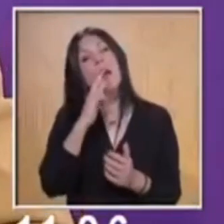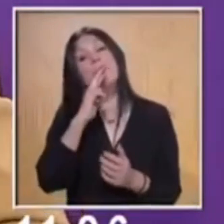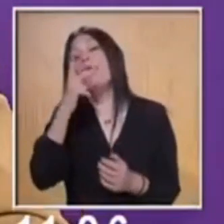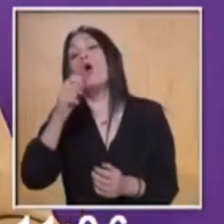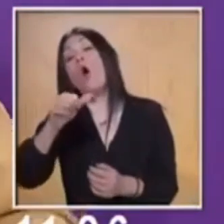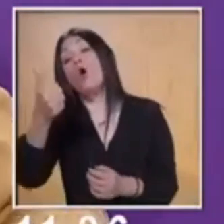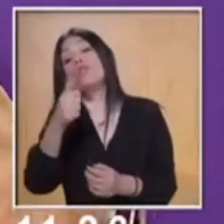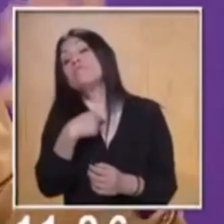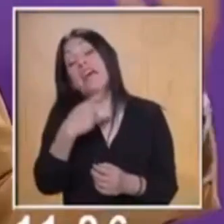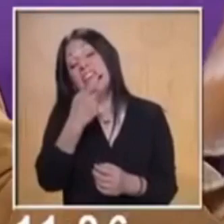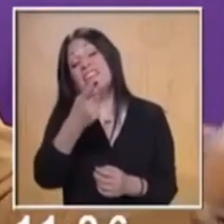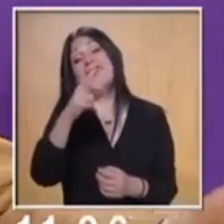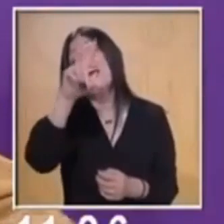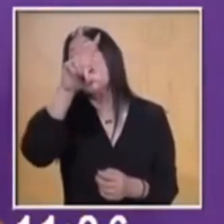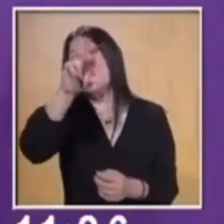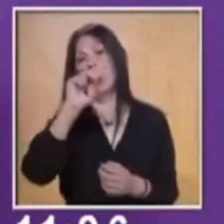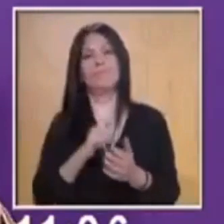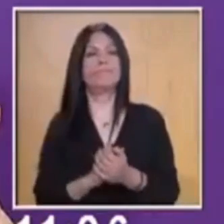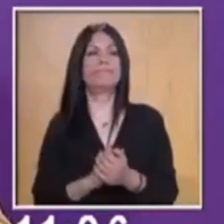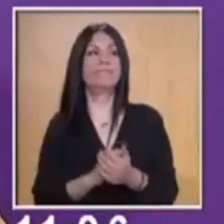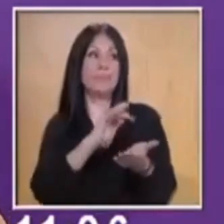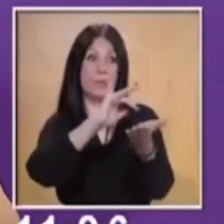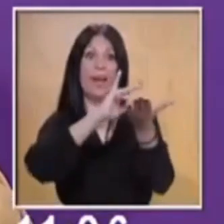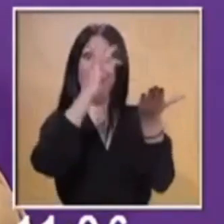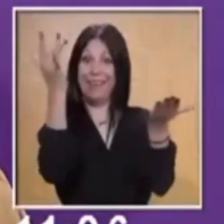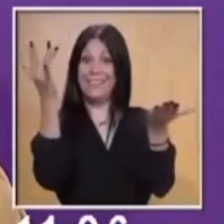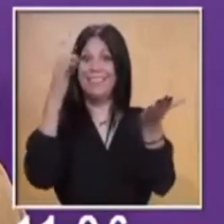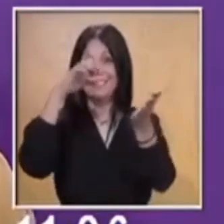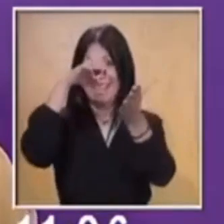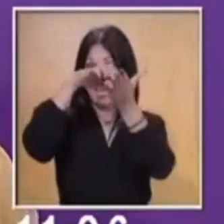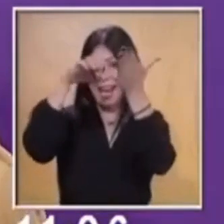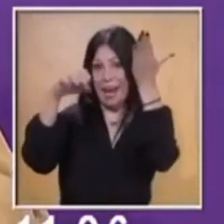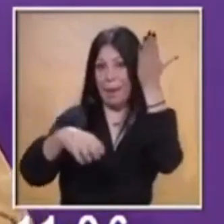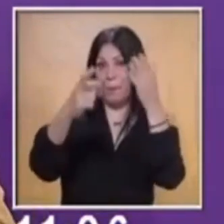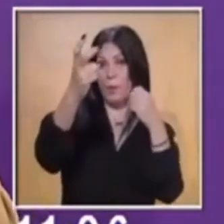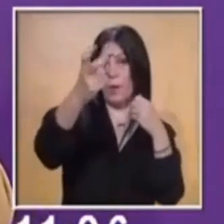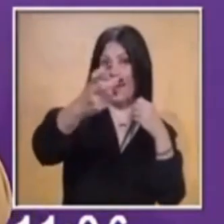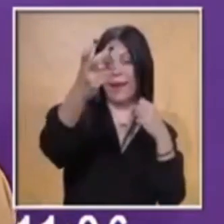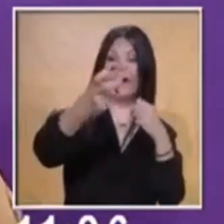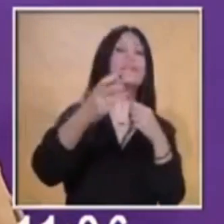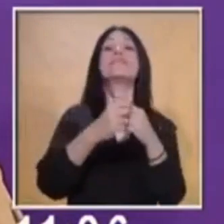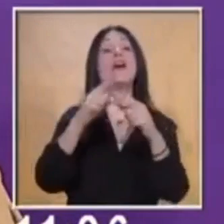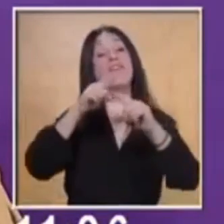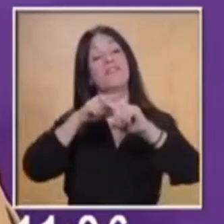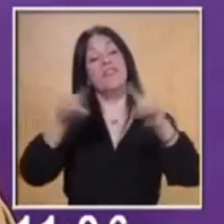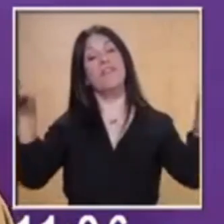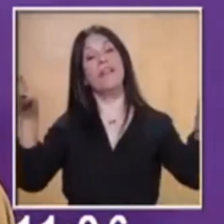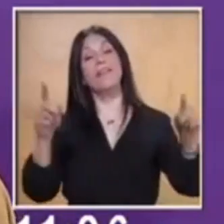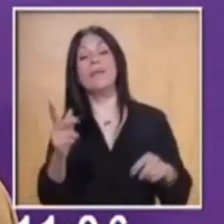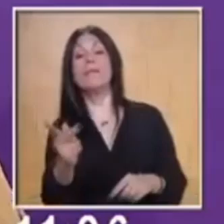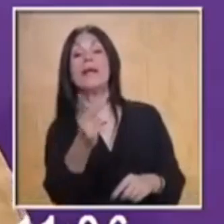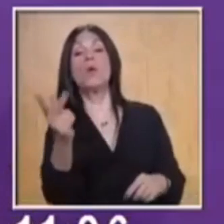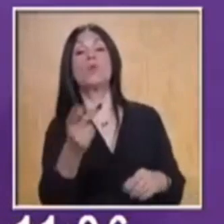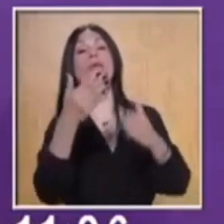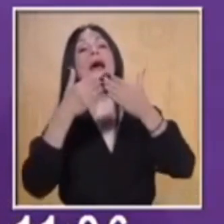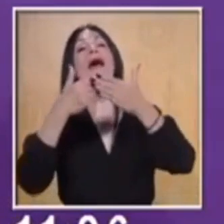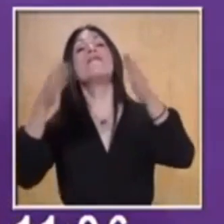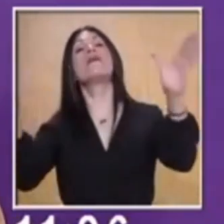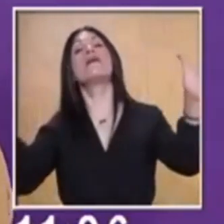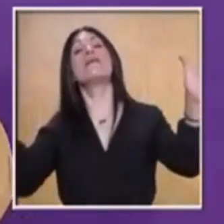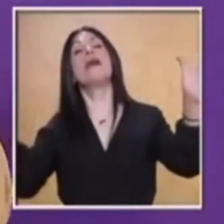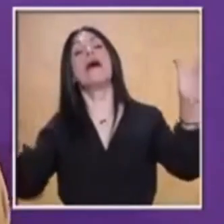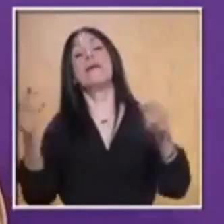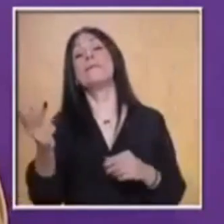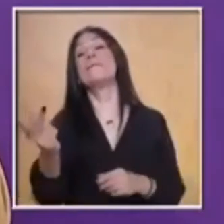Muy bien. Profe, muchas gracias por esos ejemplos. van a servir para hacer la diferencia entre una pregunta abierta y una pregunta cerrada.